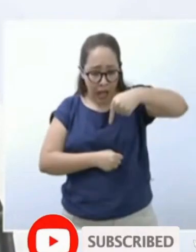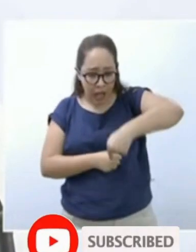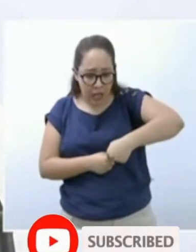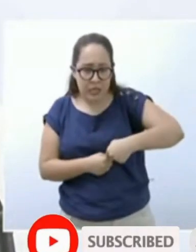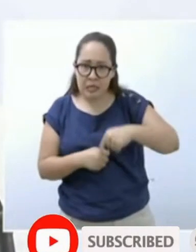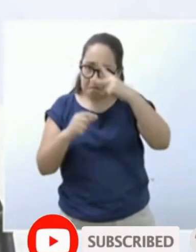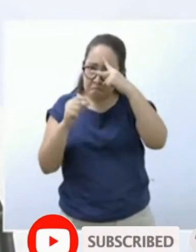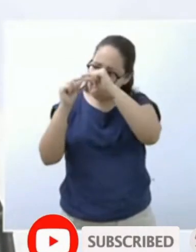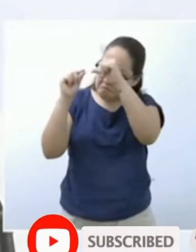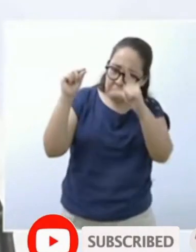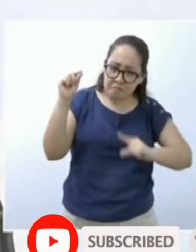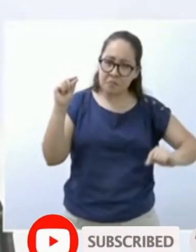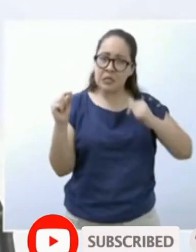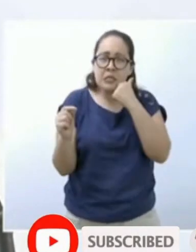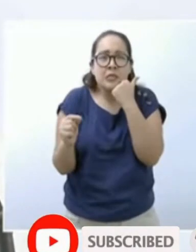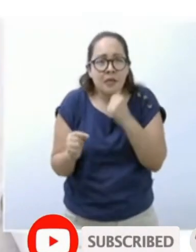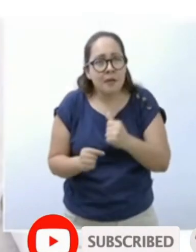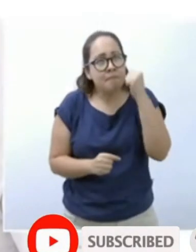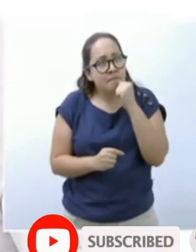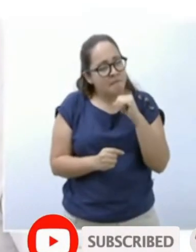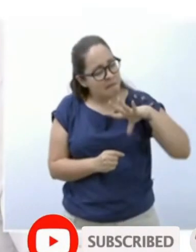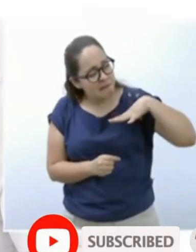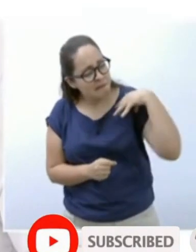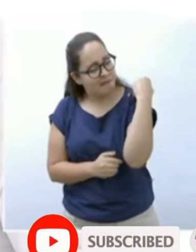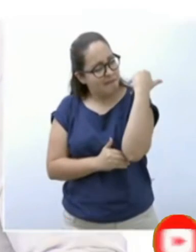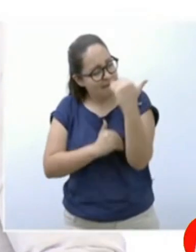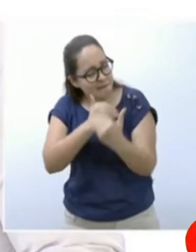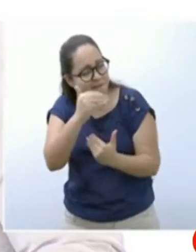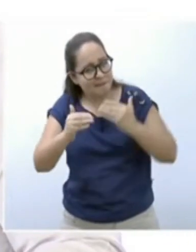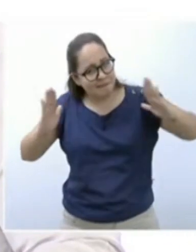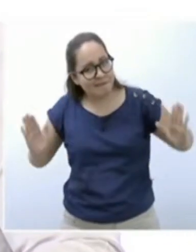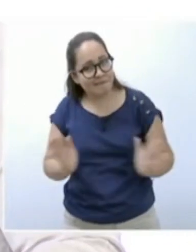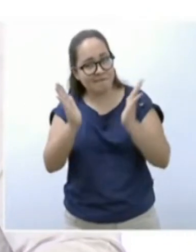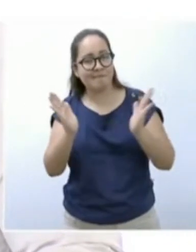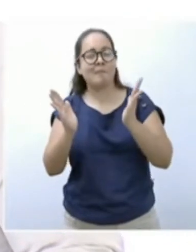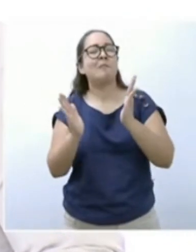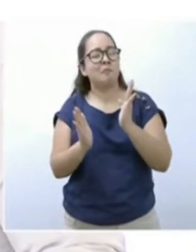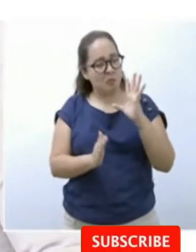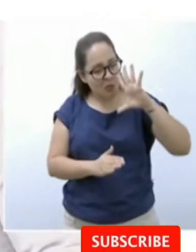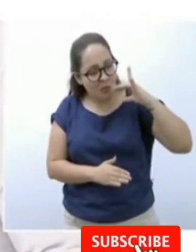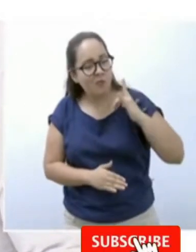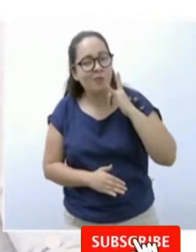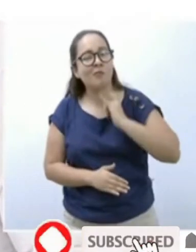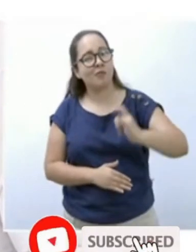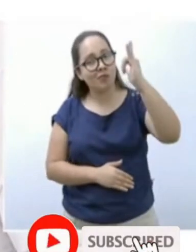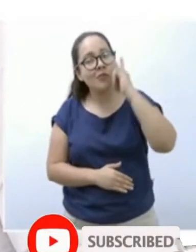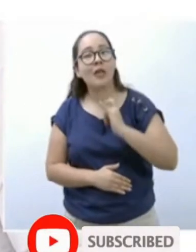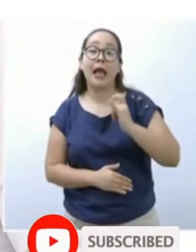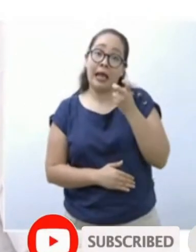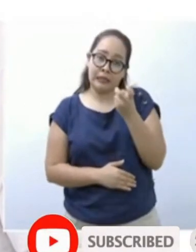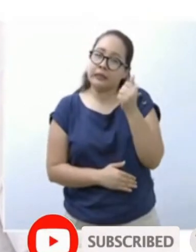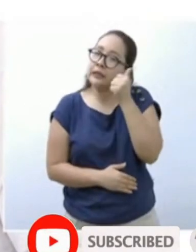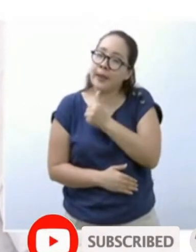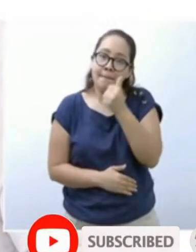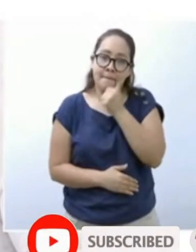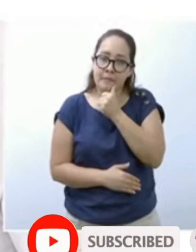la motivación, el esfuerzo, el empeño de seguir adelante. Y siempre buscar el como